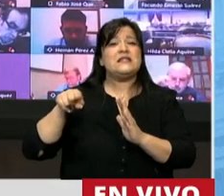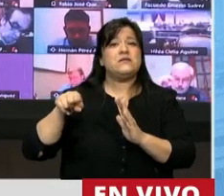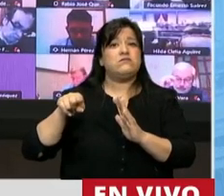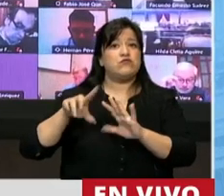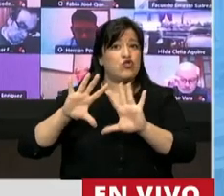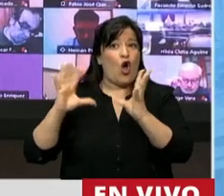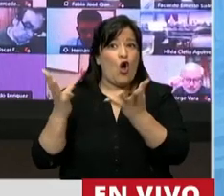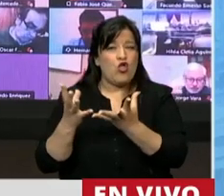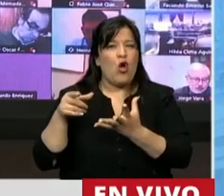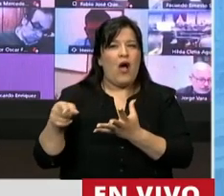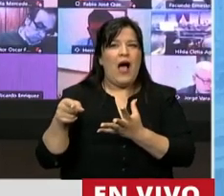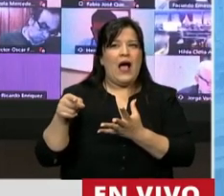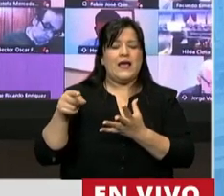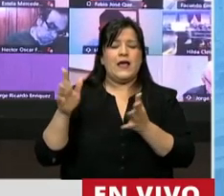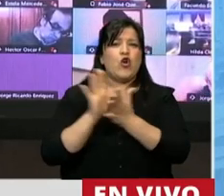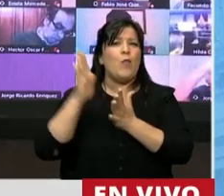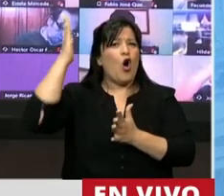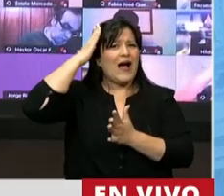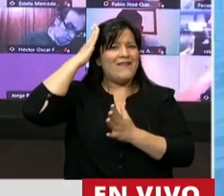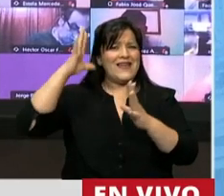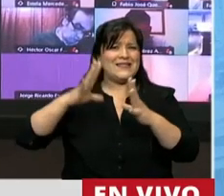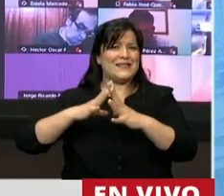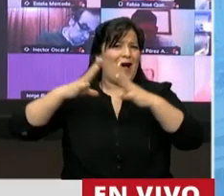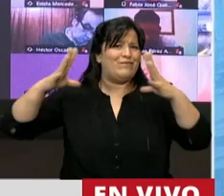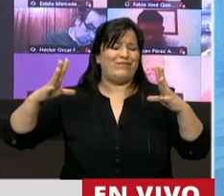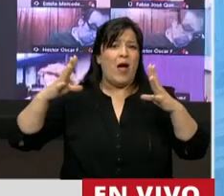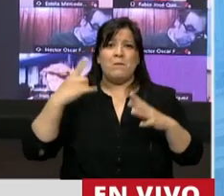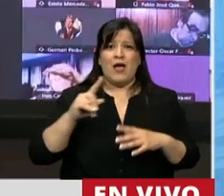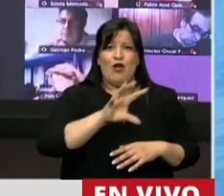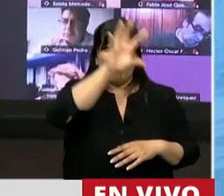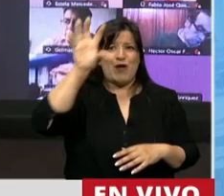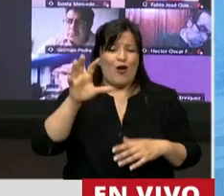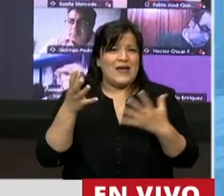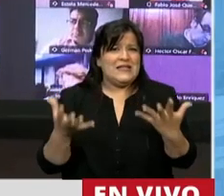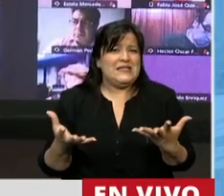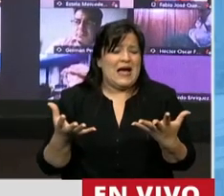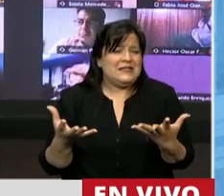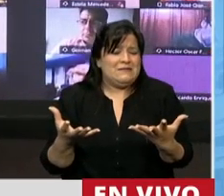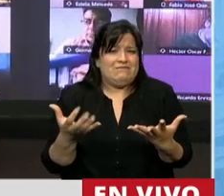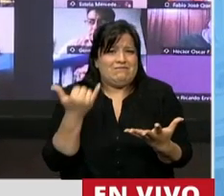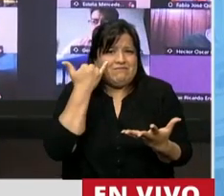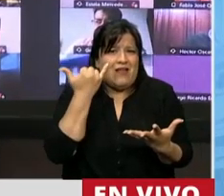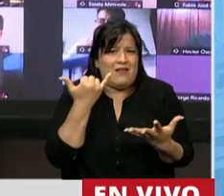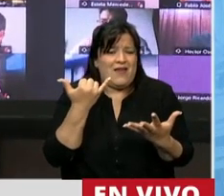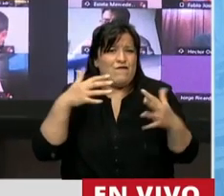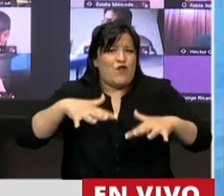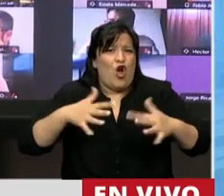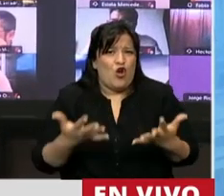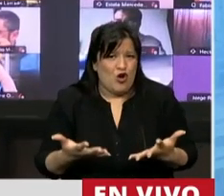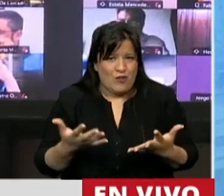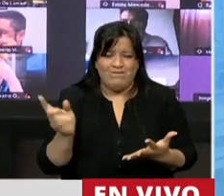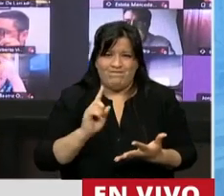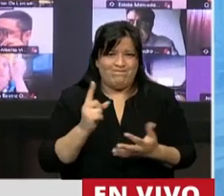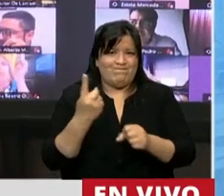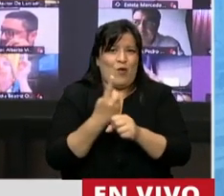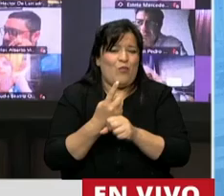con una cabeza enorme y un cuerpo raquítico que va a generar